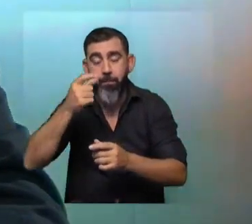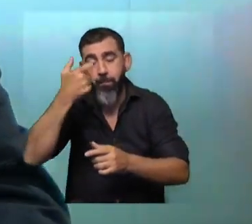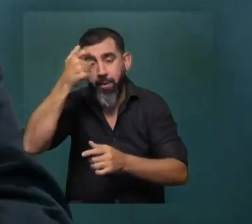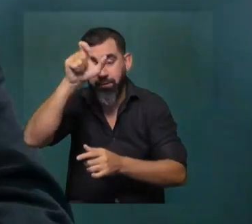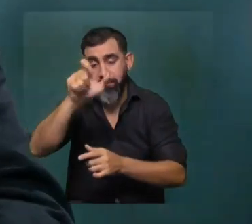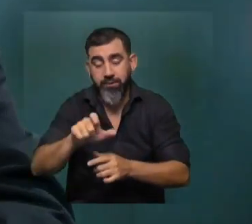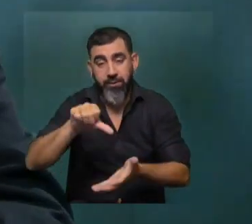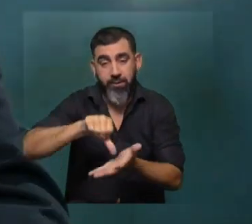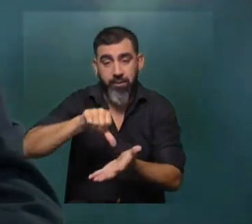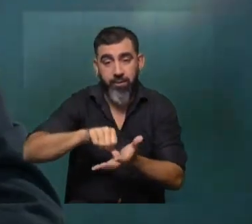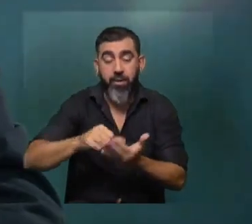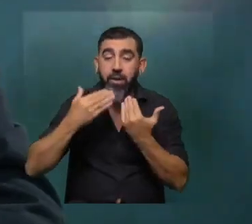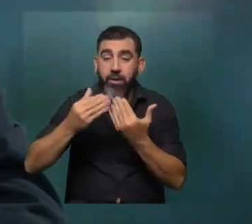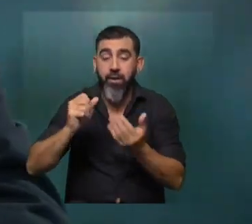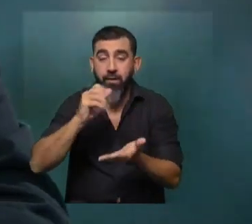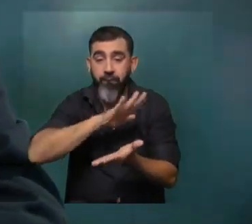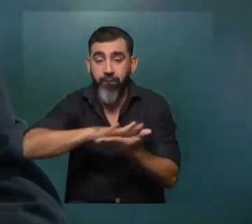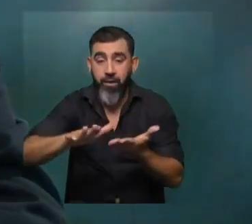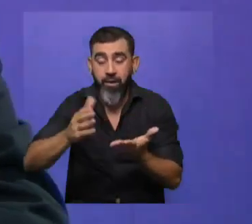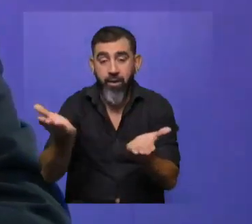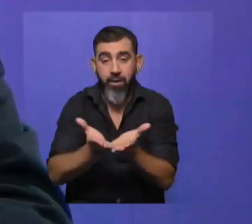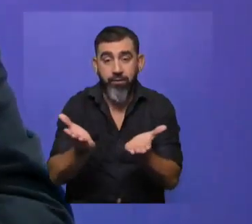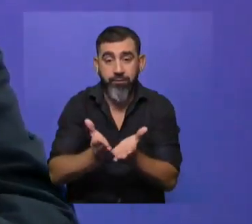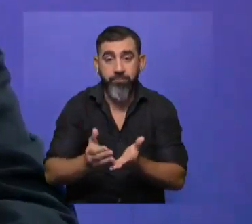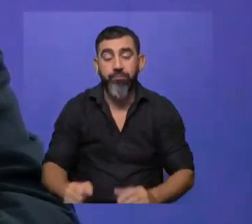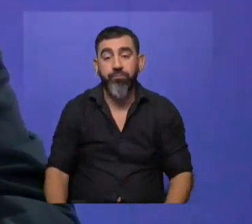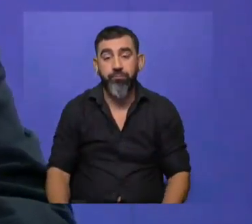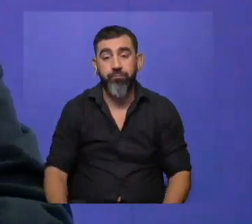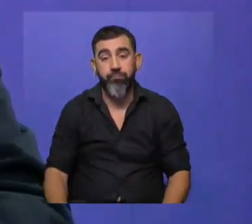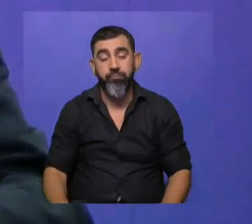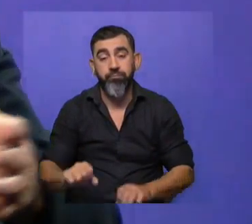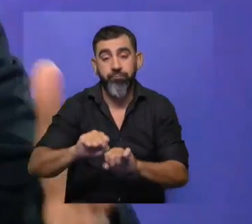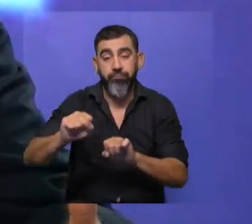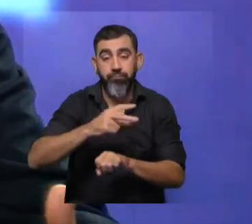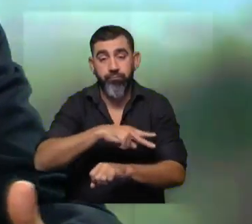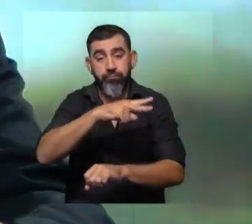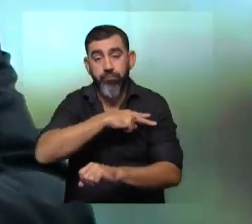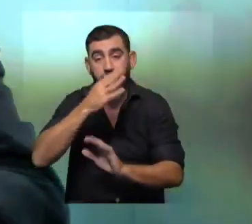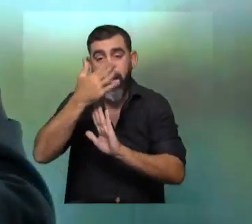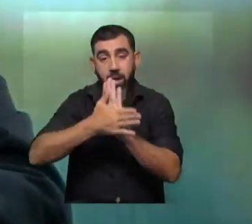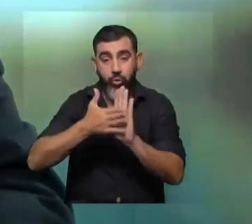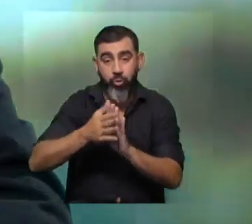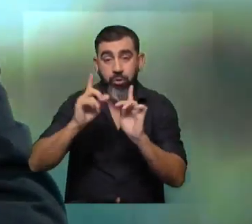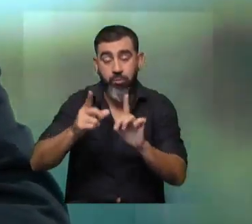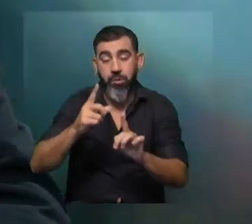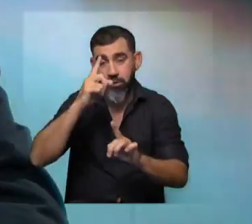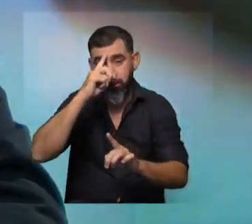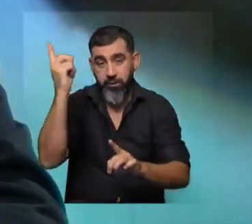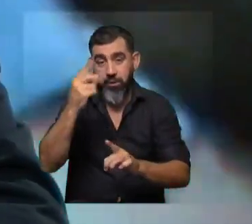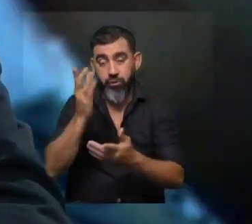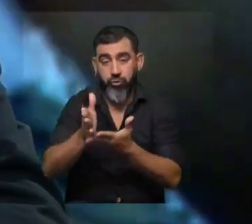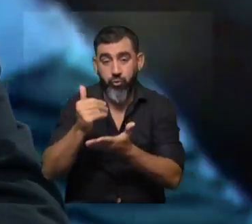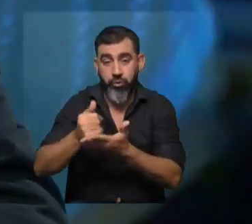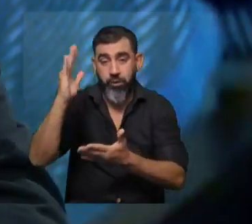del país y eso es a través de las becas de posgrado que financia la ANA y tanto becas nacionales como en el exterior.